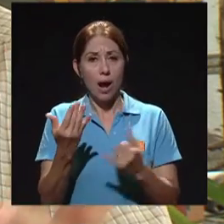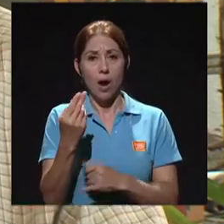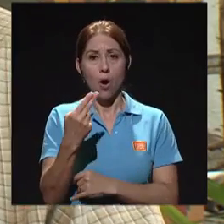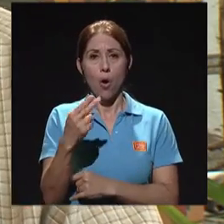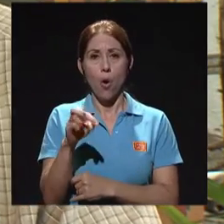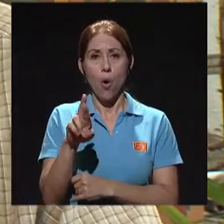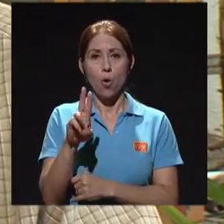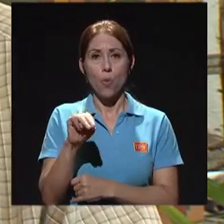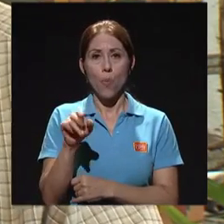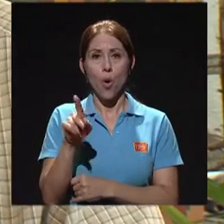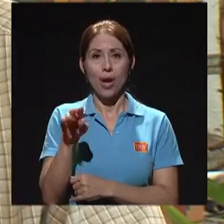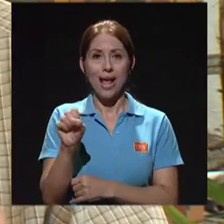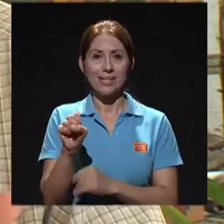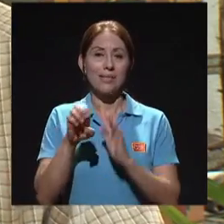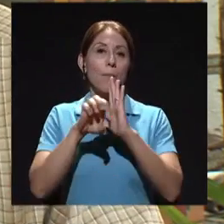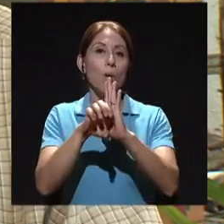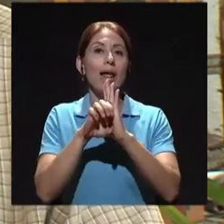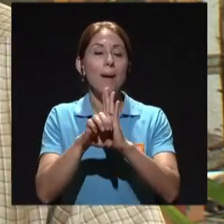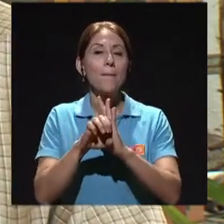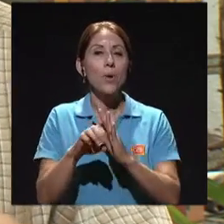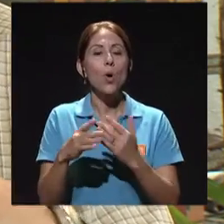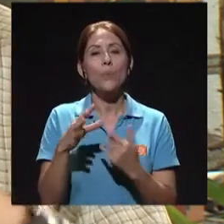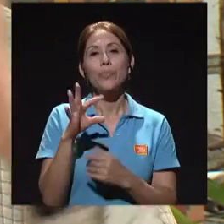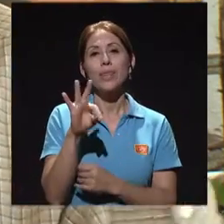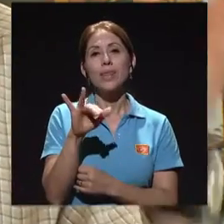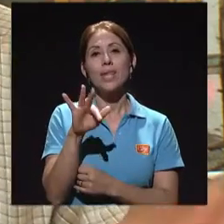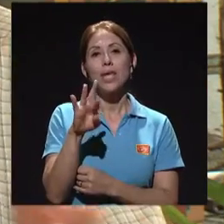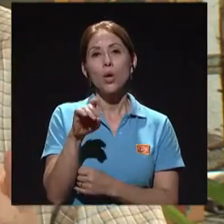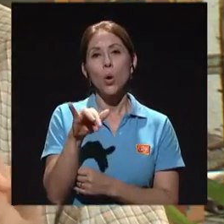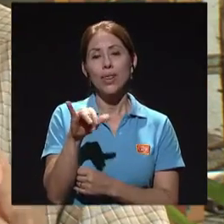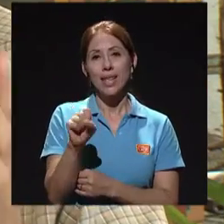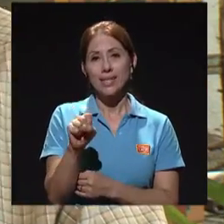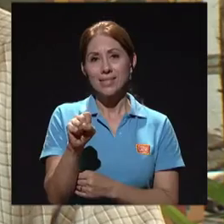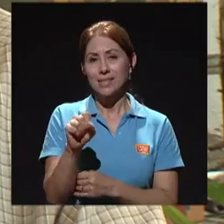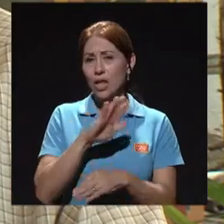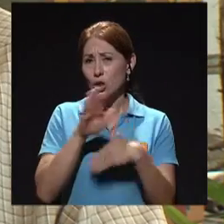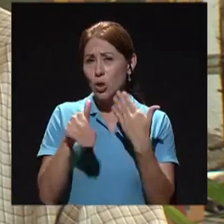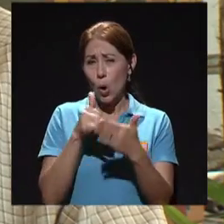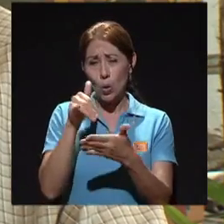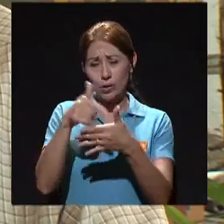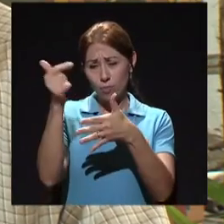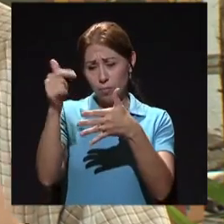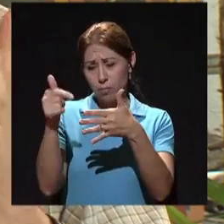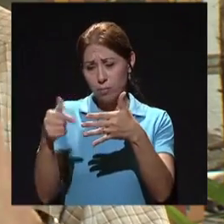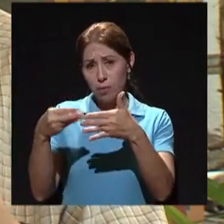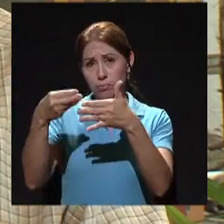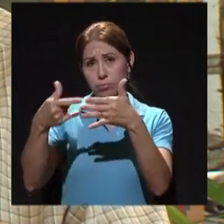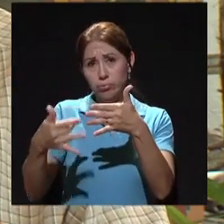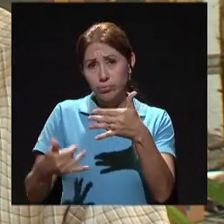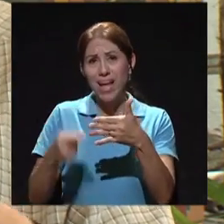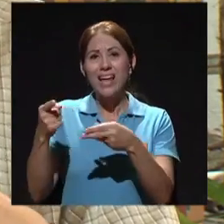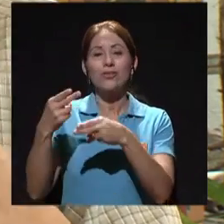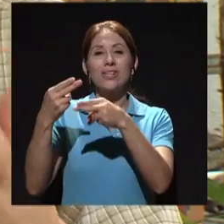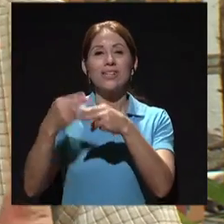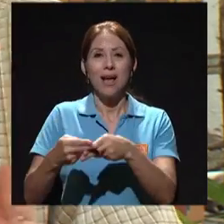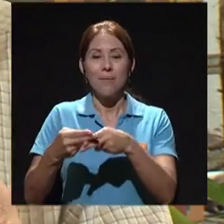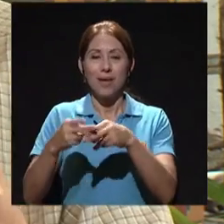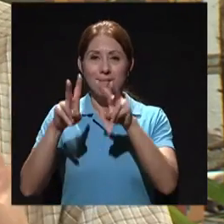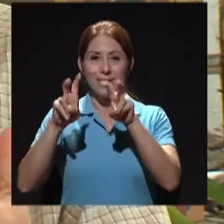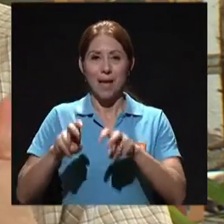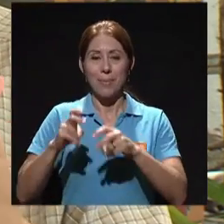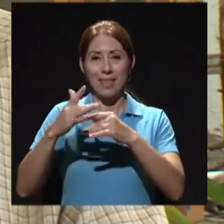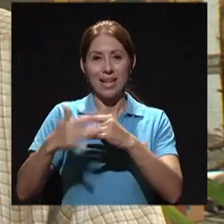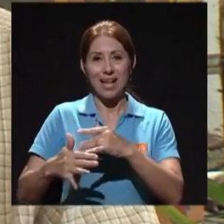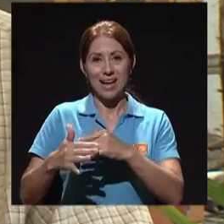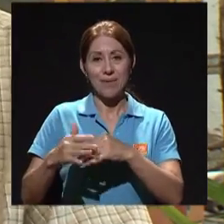que la tiroides, que todo eso. Entonces, todo ese paquete, digamos, es lo que se llama el examen de la